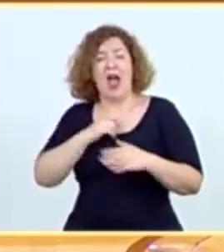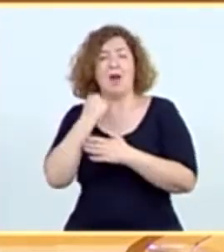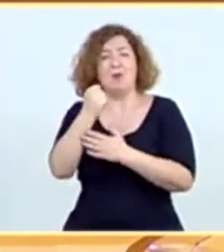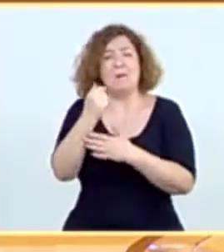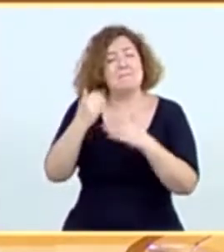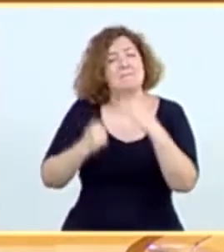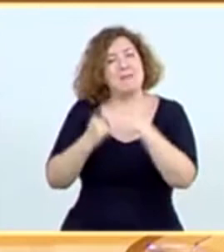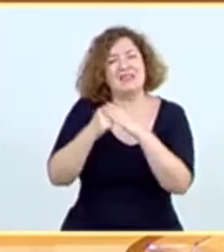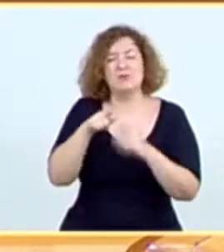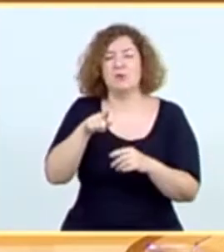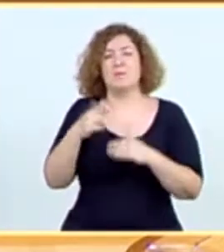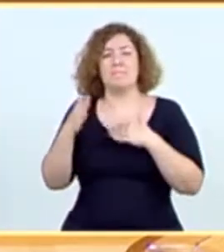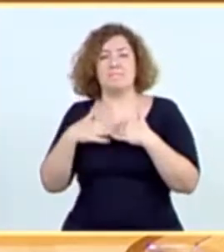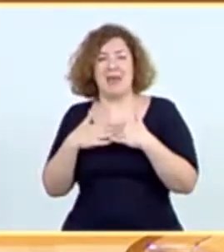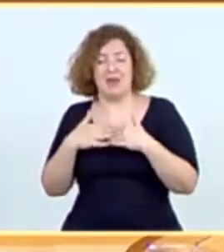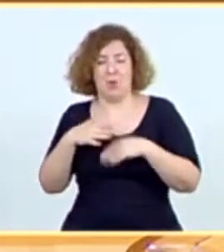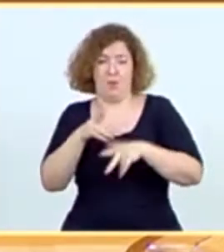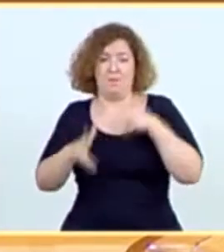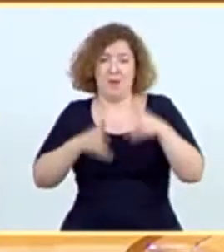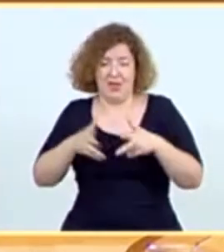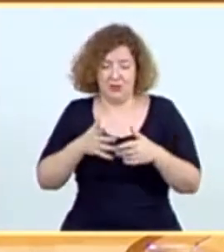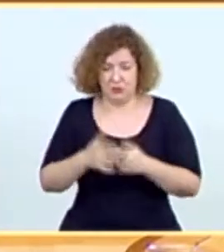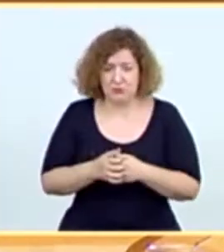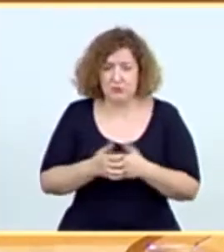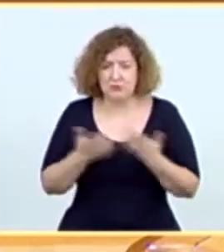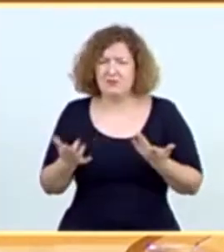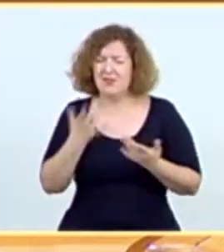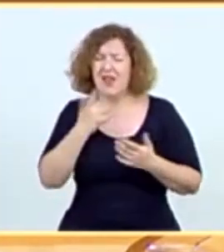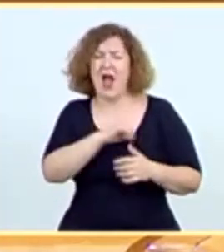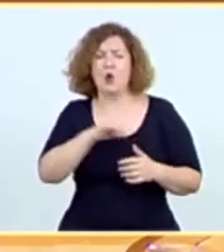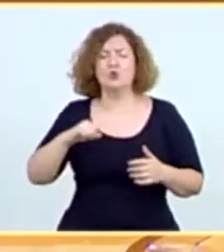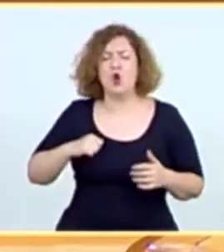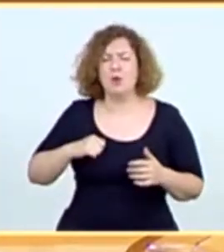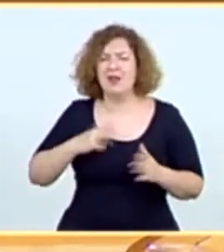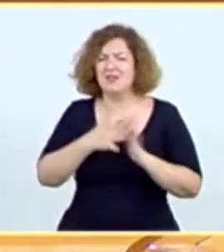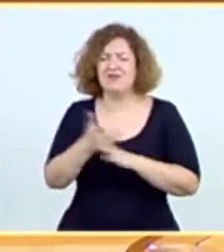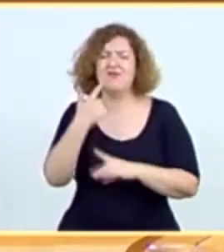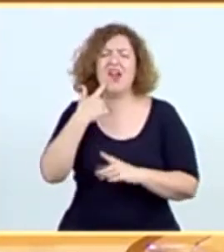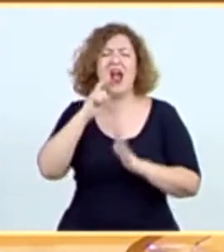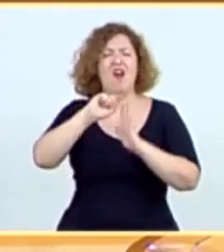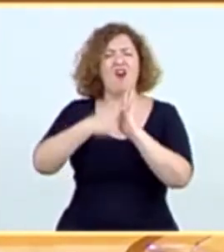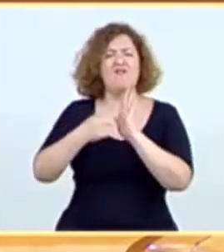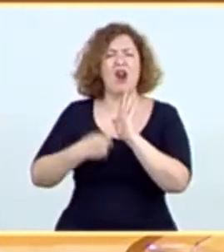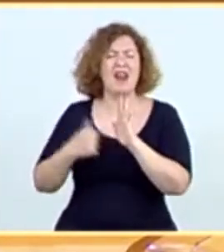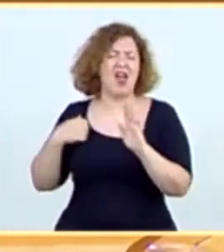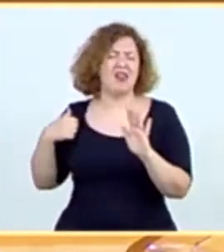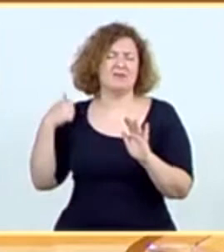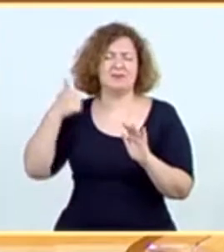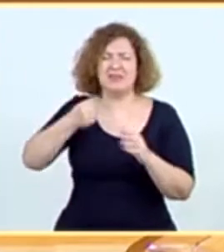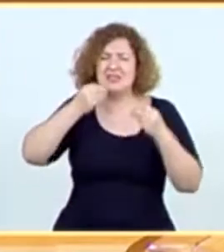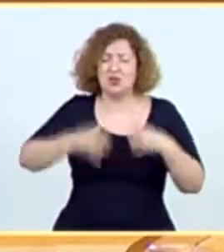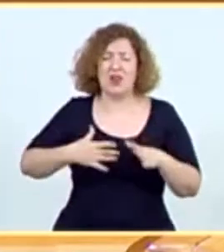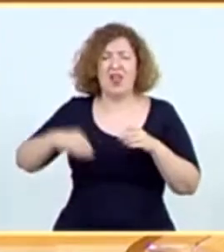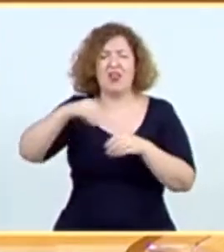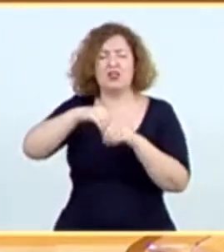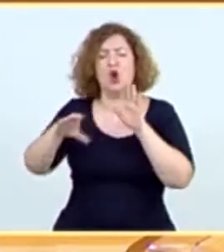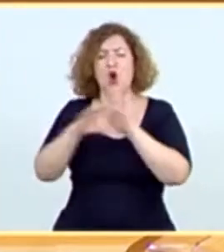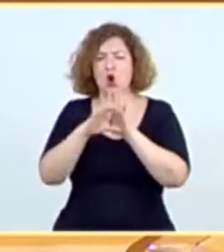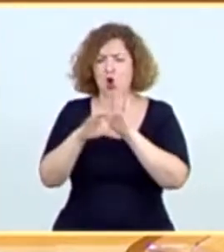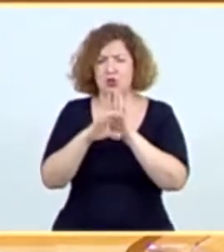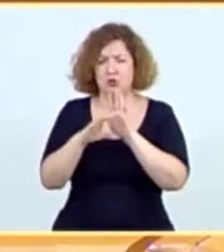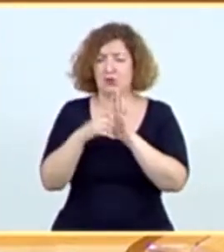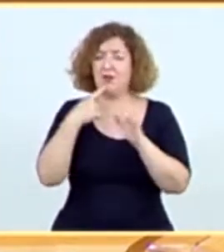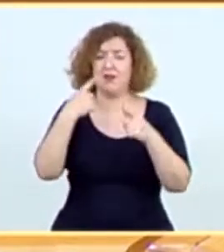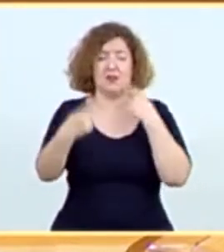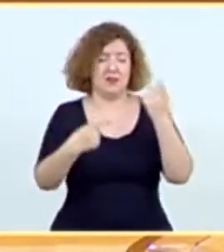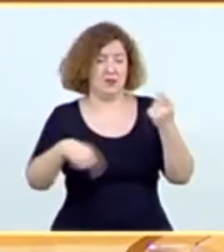Hay que recordar que la autonomía vasca se fundamenta en la foralidad histórica, reconocida en la Constitución española que tanto